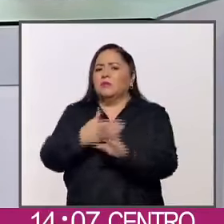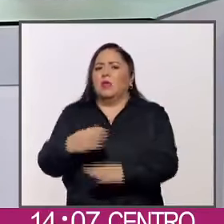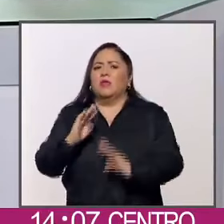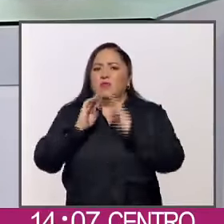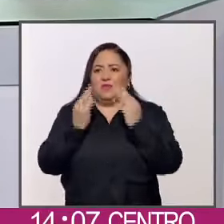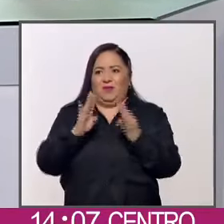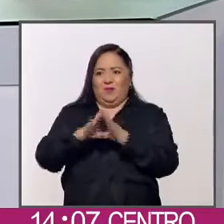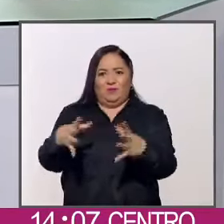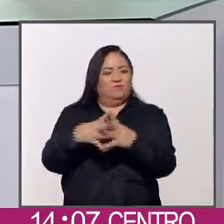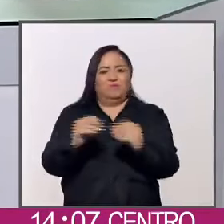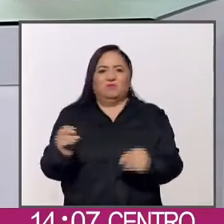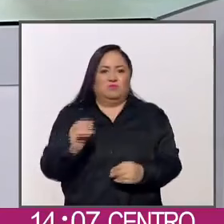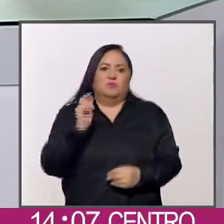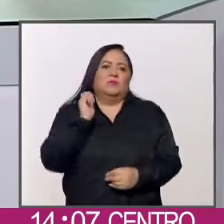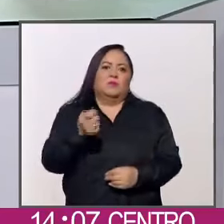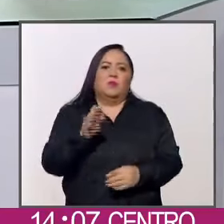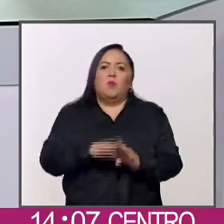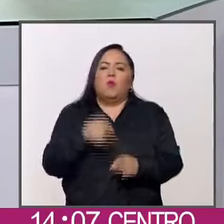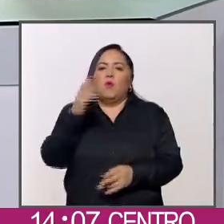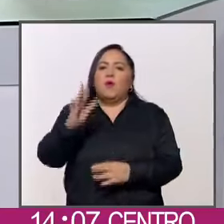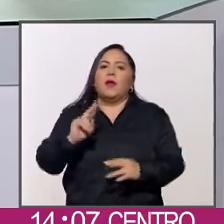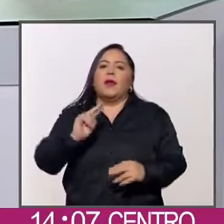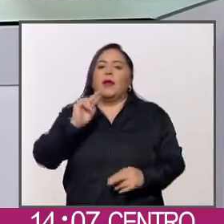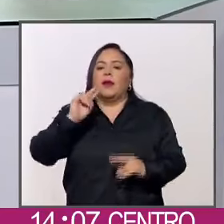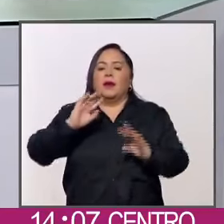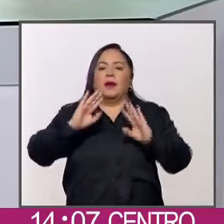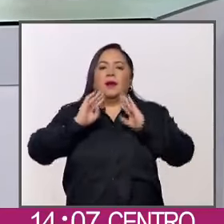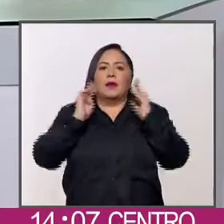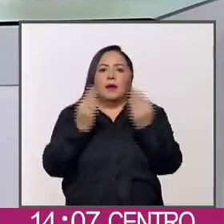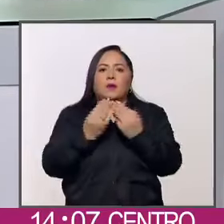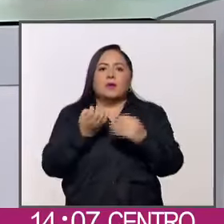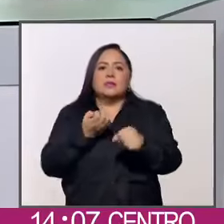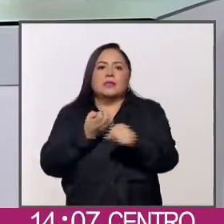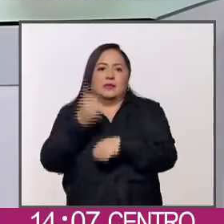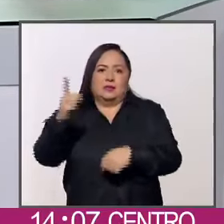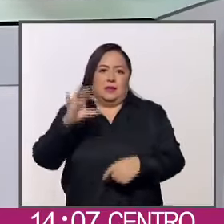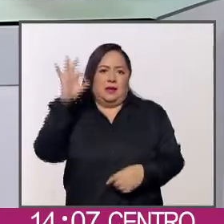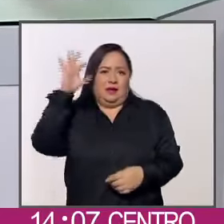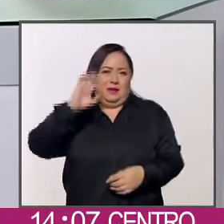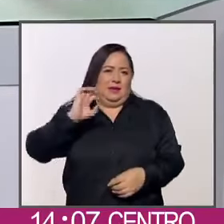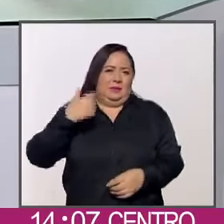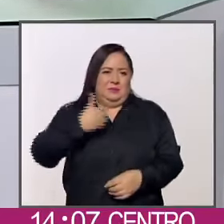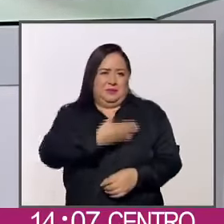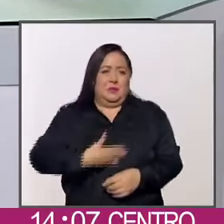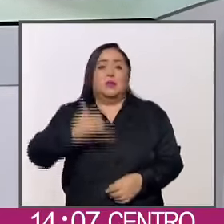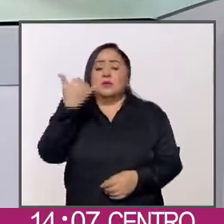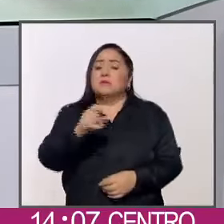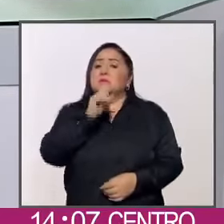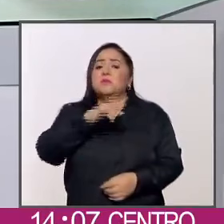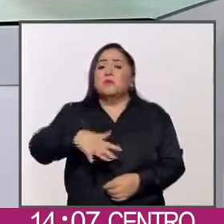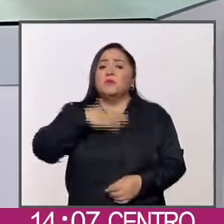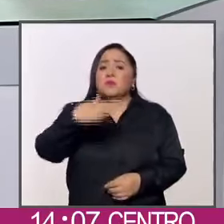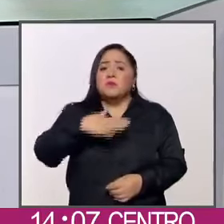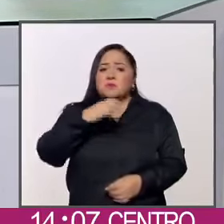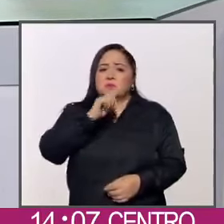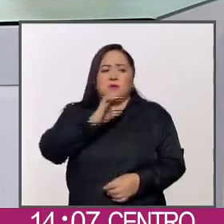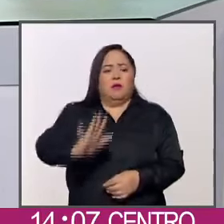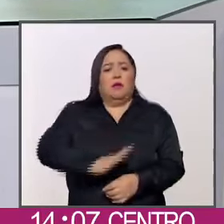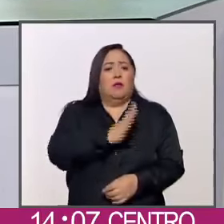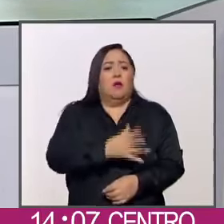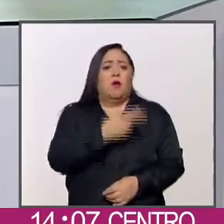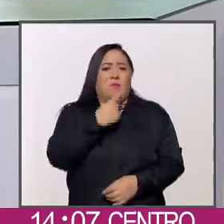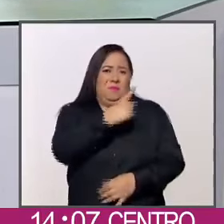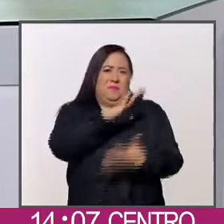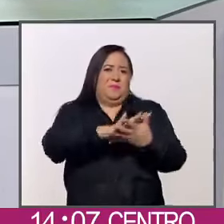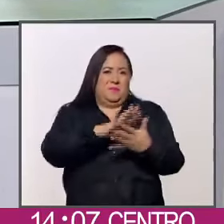narcotráfico. Destaca el llamado narcoestado de Calderón. Y desde luego también la corrupción que acompañó a Genaro